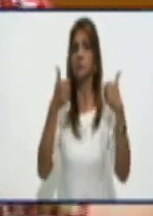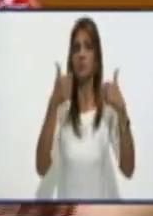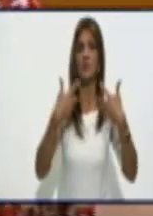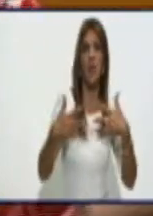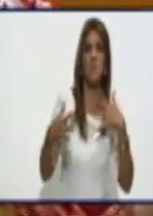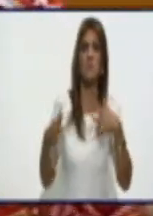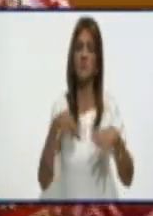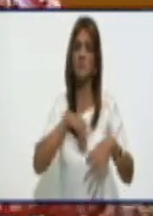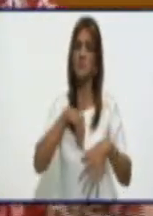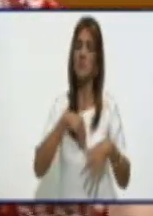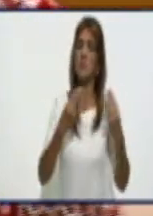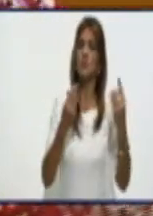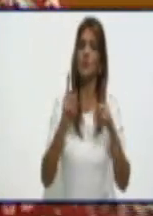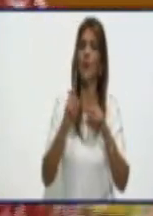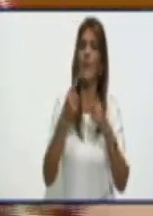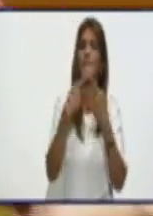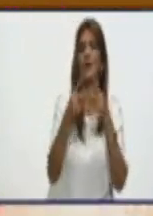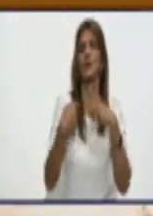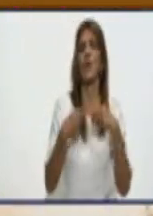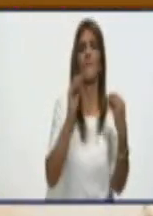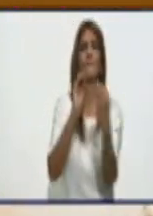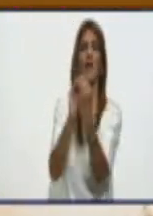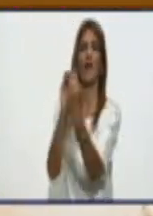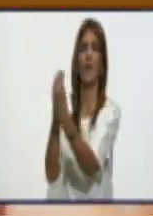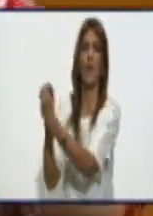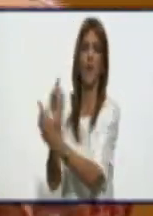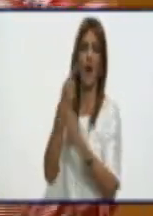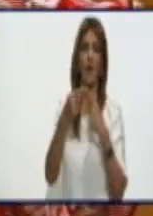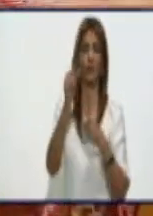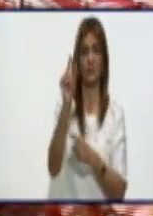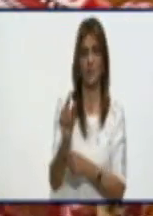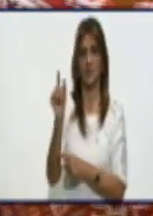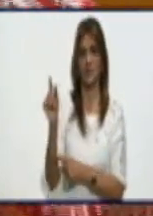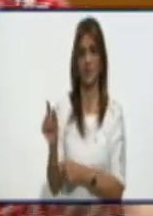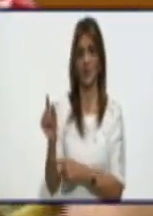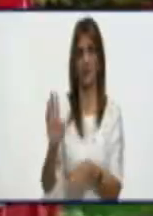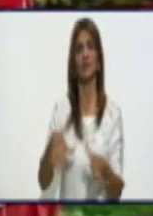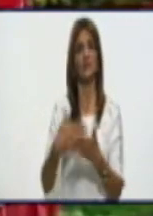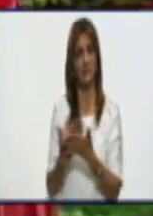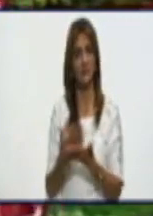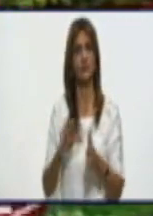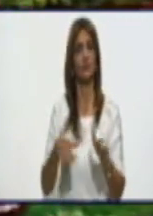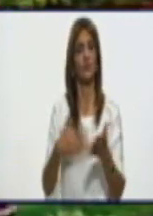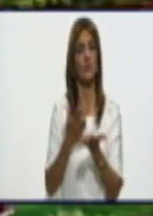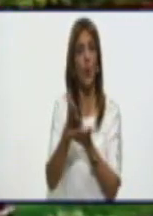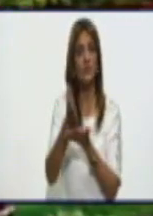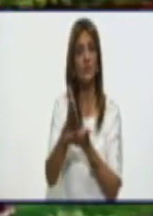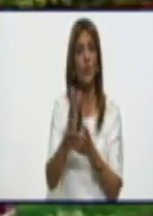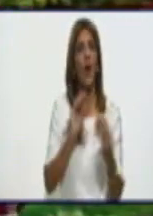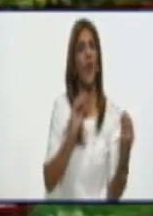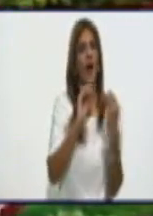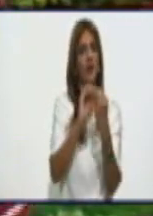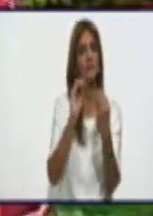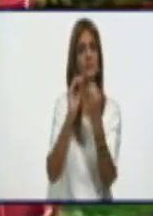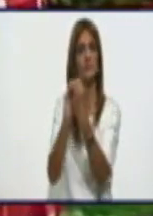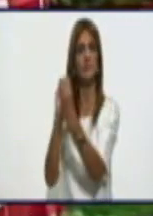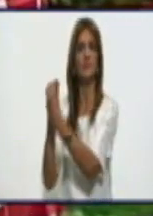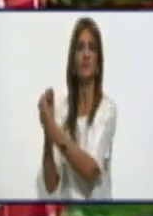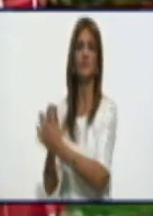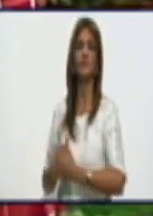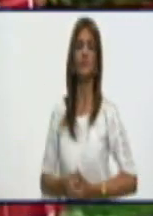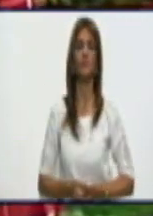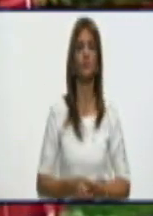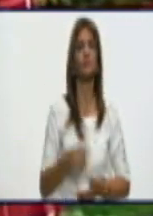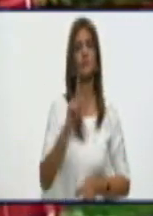transmito al que está cerca de mí que no está vacunado. Y continúa entonces la cadena de contagios. Doctora, yo le propongo hacer